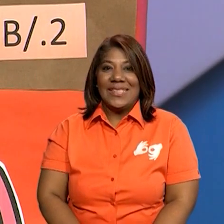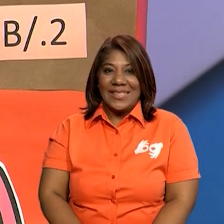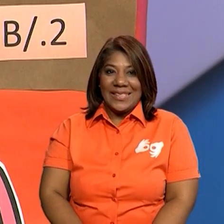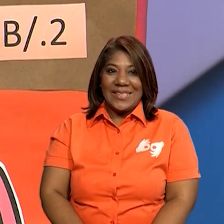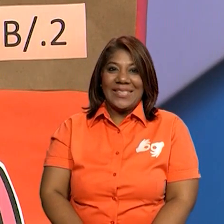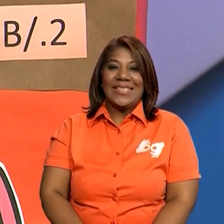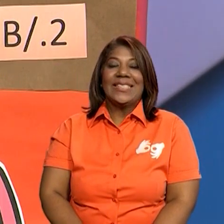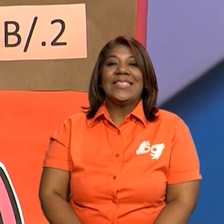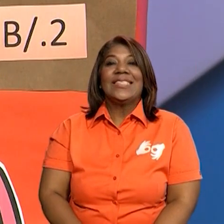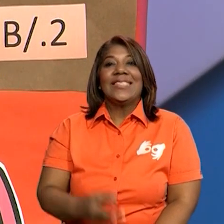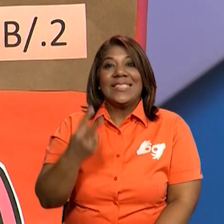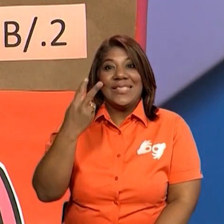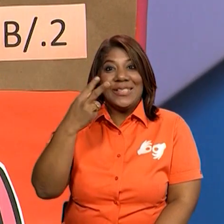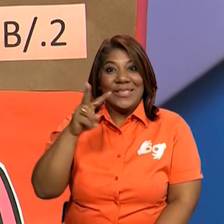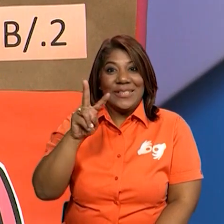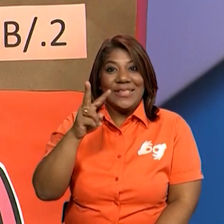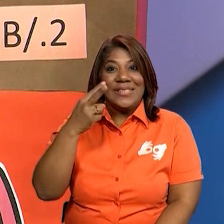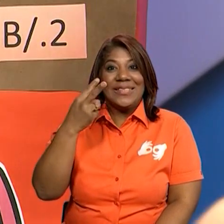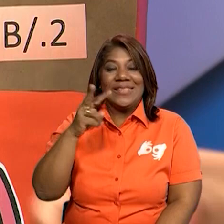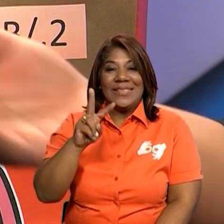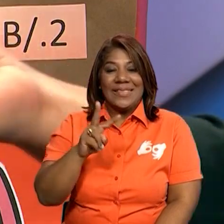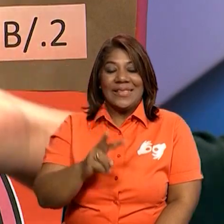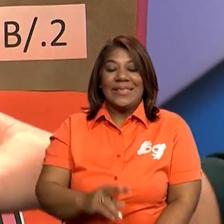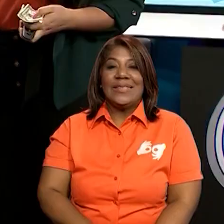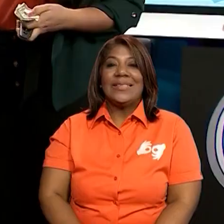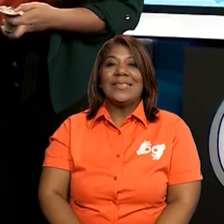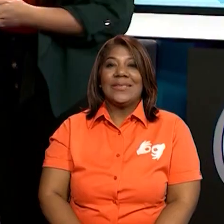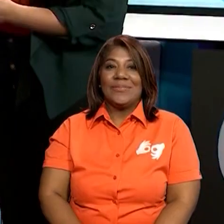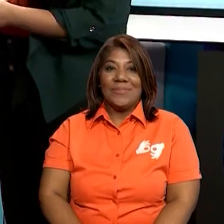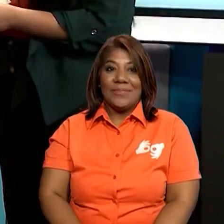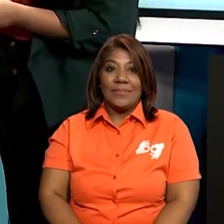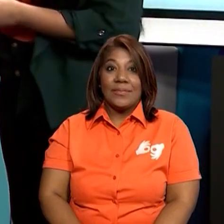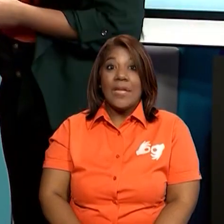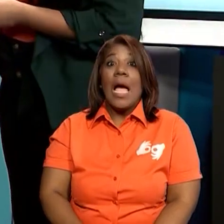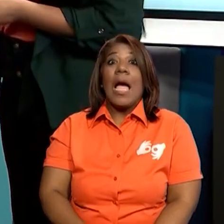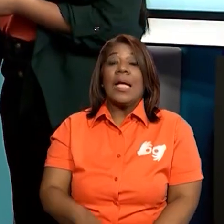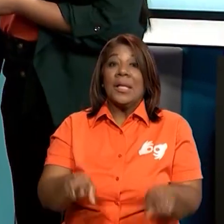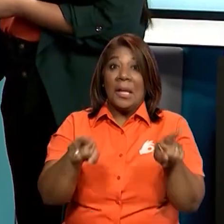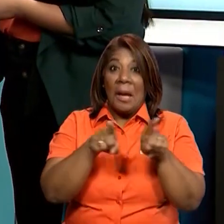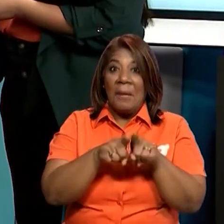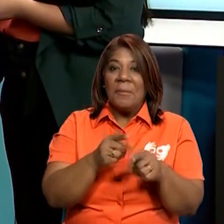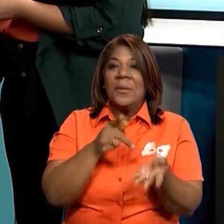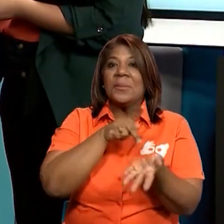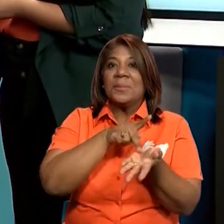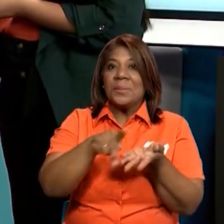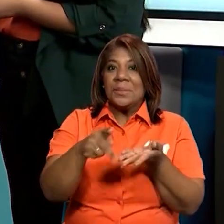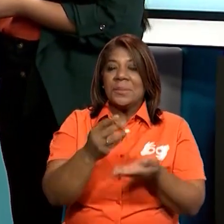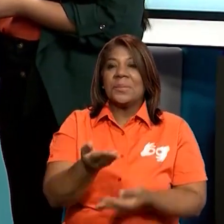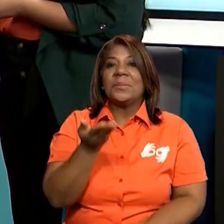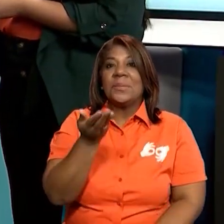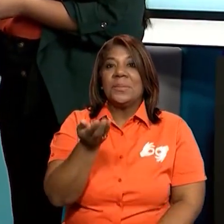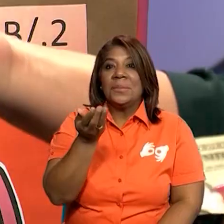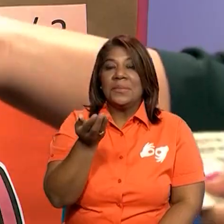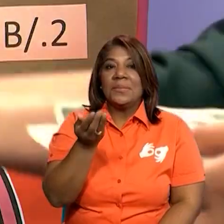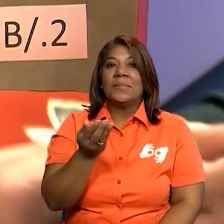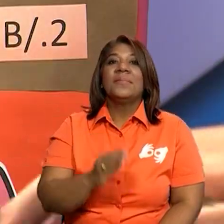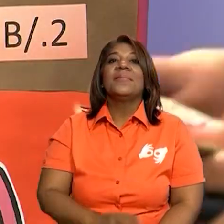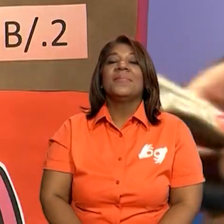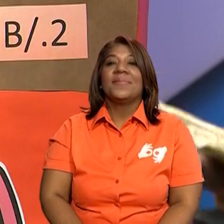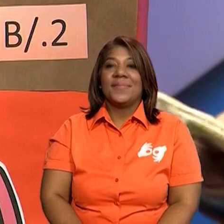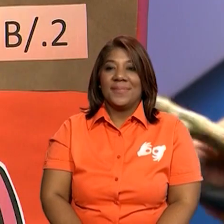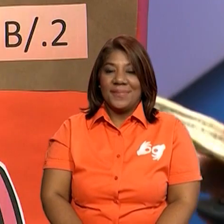Dos balboas. Muy bien. Ahora los tienen monedas. Contamos. Uno. Dos.